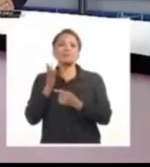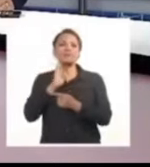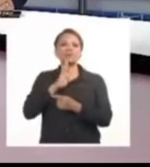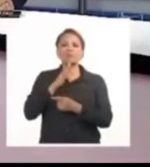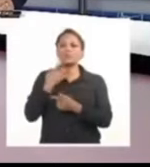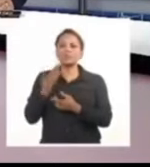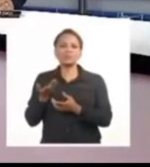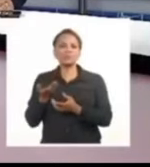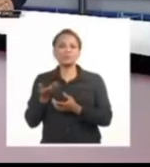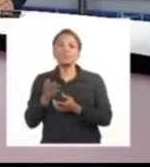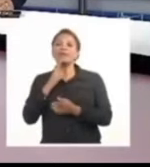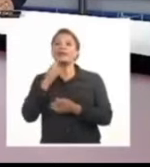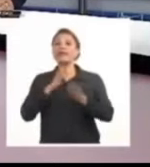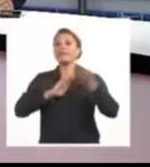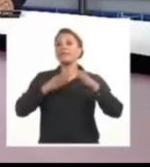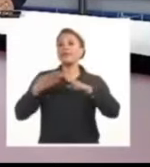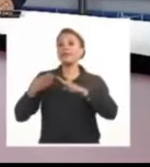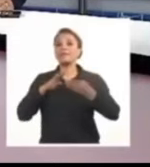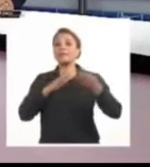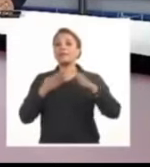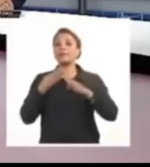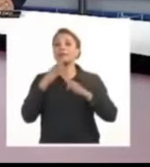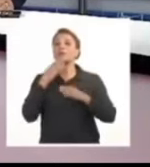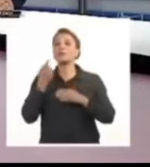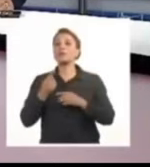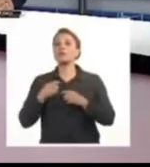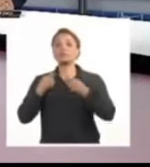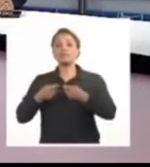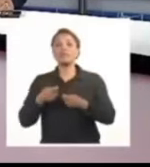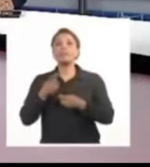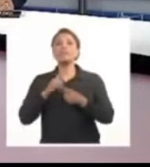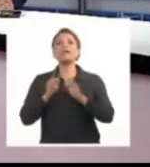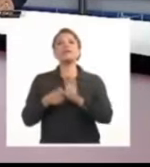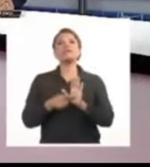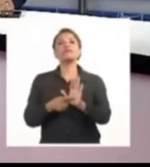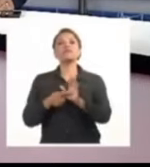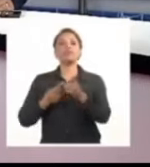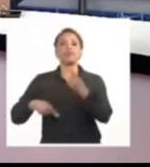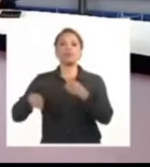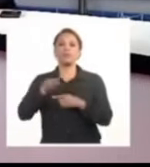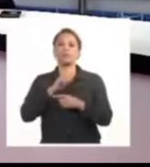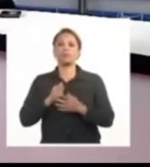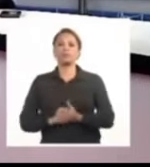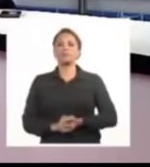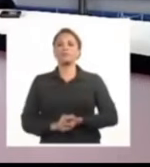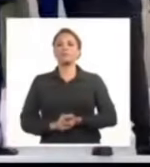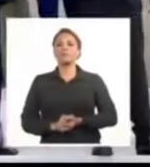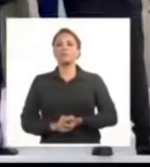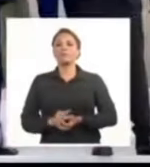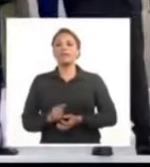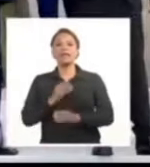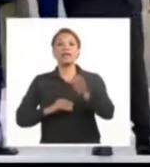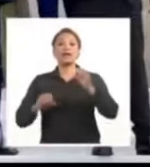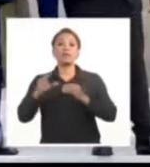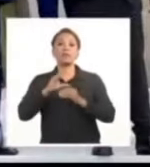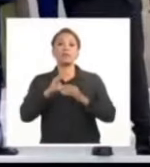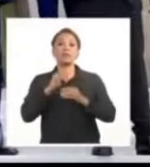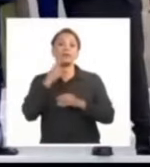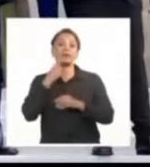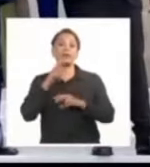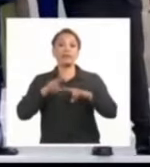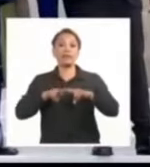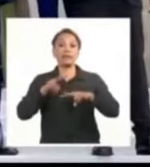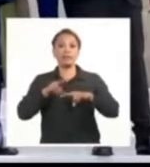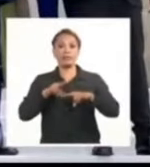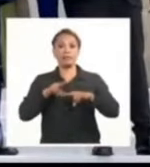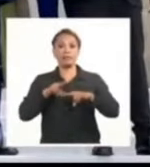pero el debate sobre el proceso de invitación demostró lo contrario La 21ª cumbre del ALBA celebrada en La Habana el pasado